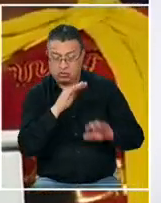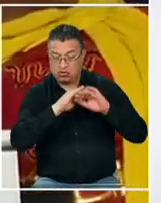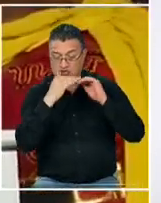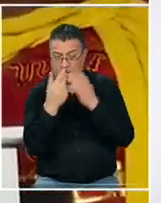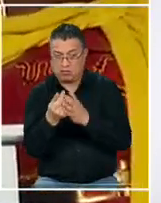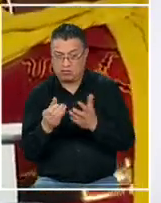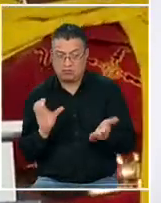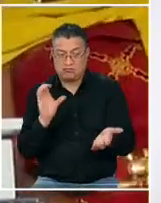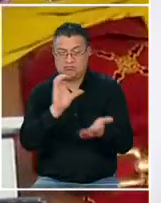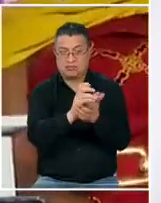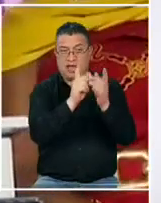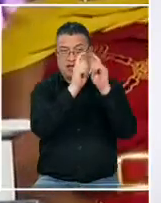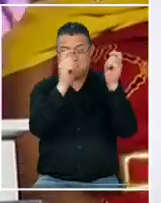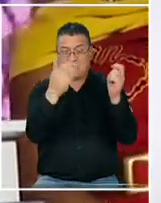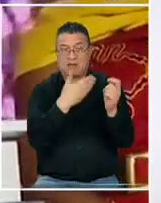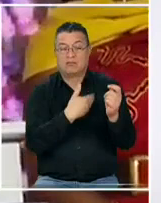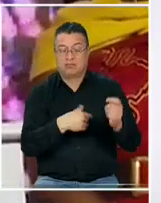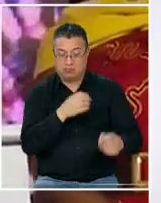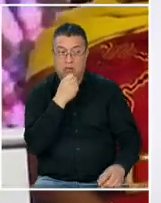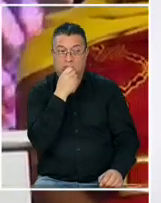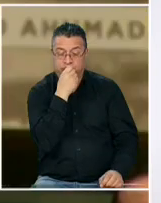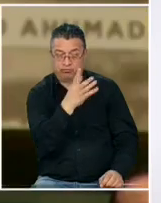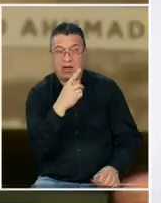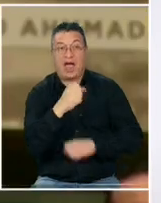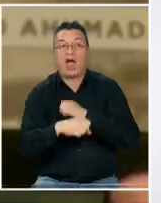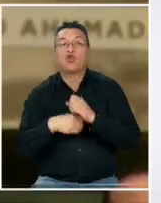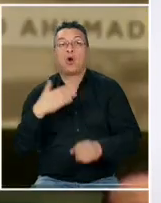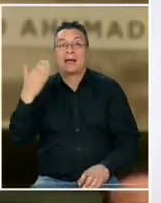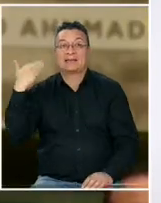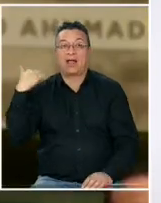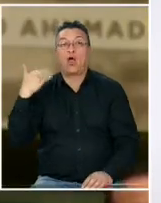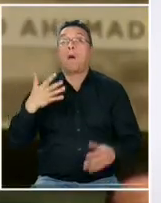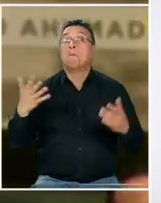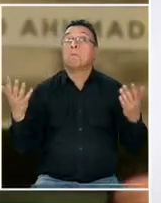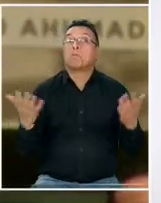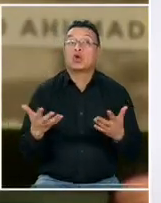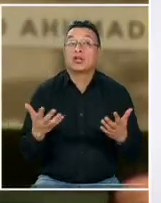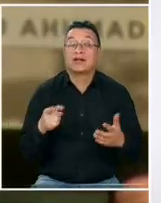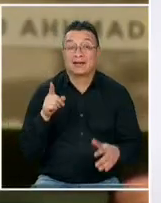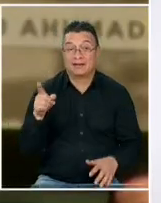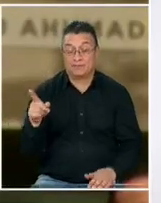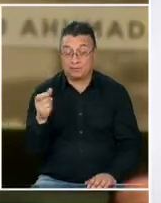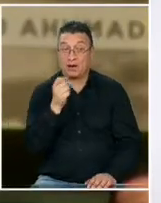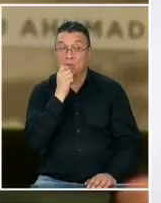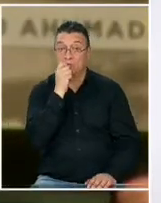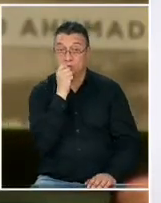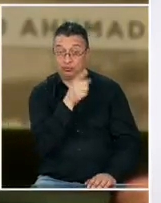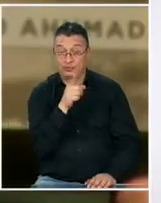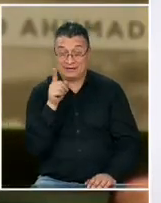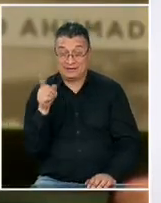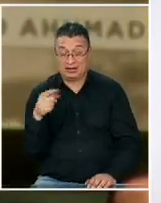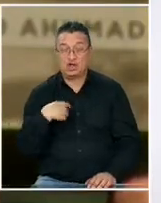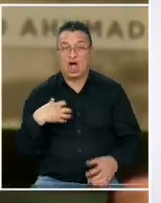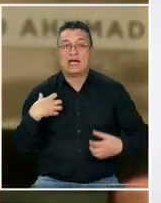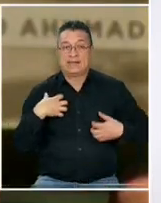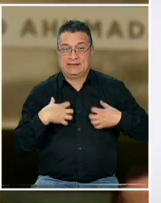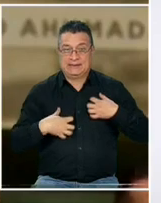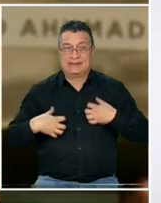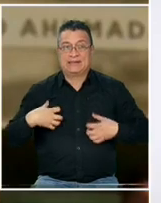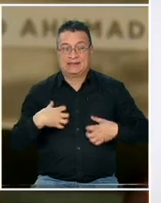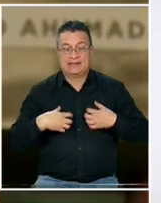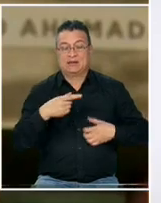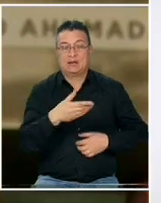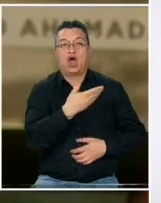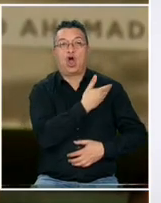financiación de la campaña presidencial de Petro del año pasado y por qué porque Benedetti acusó él dice estoy molesto con el